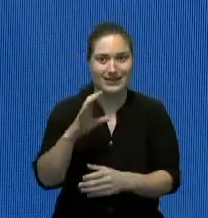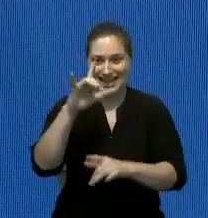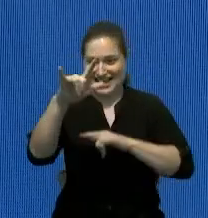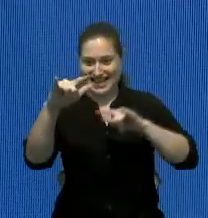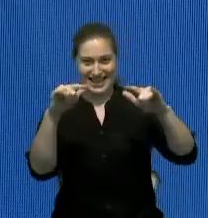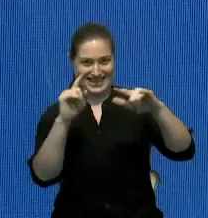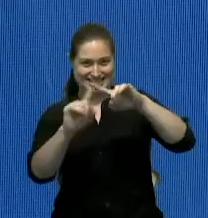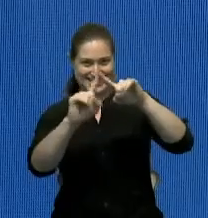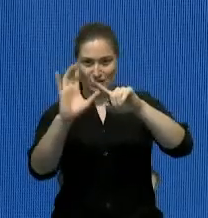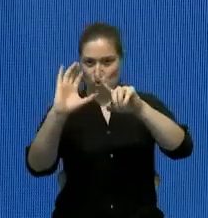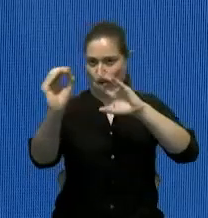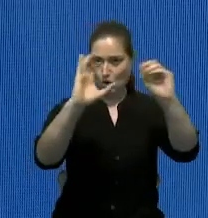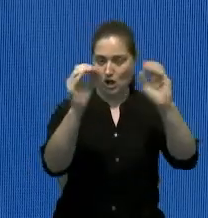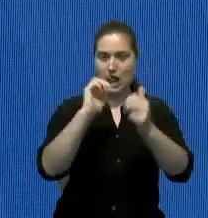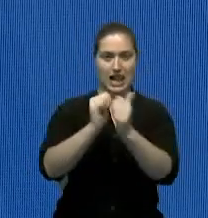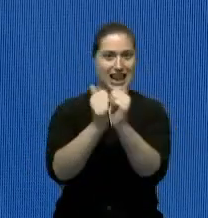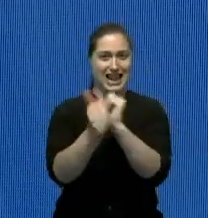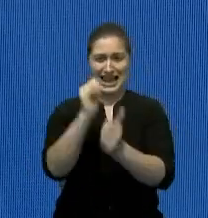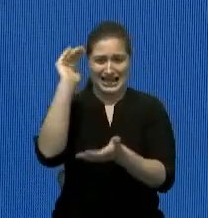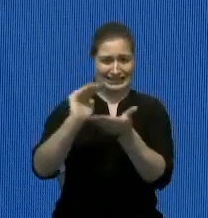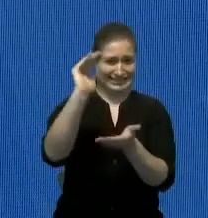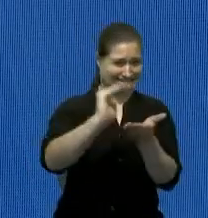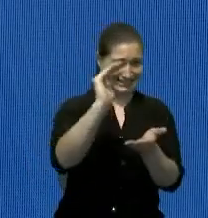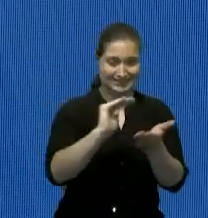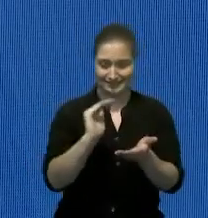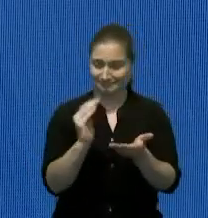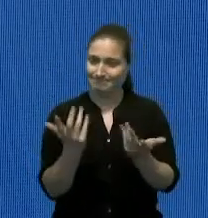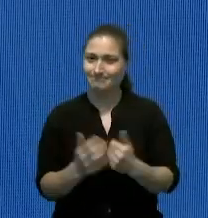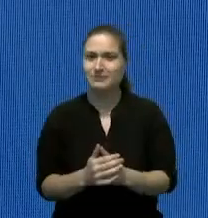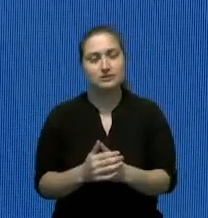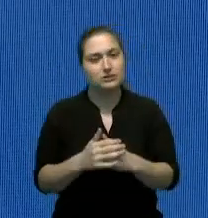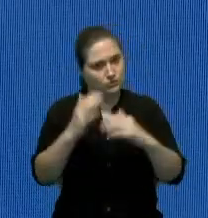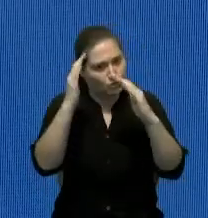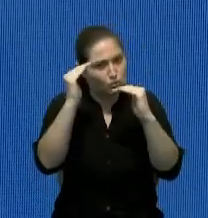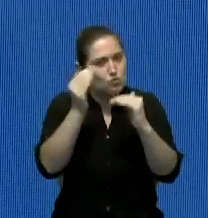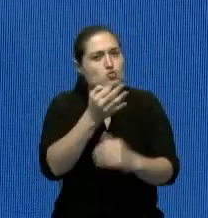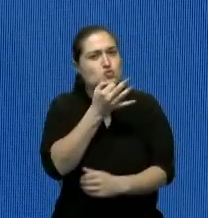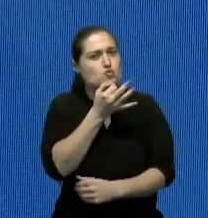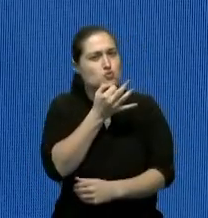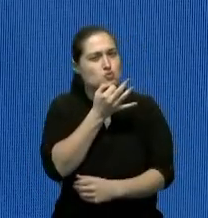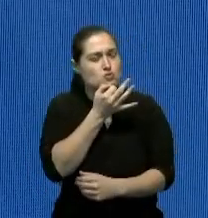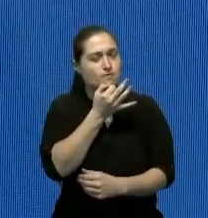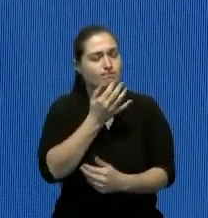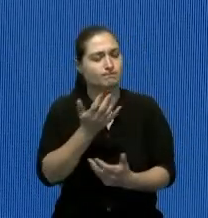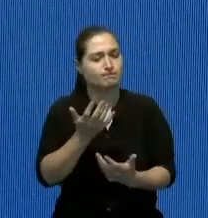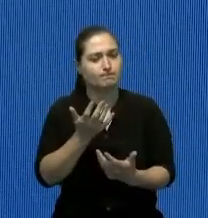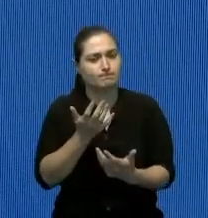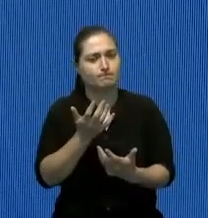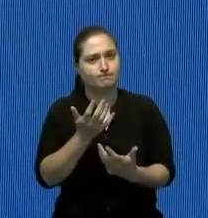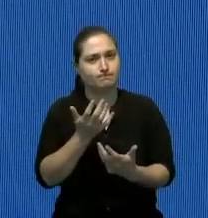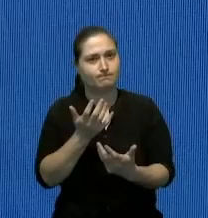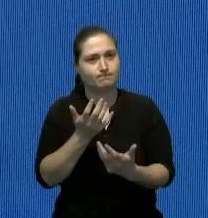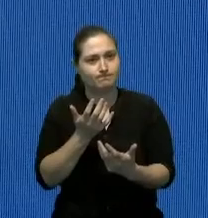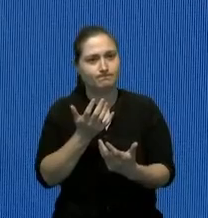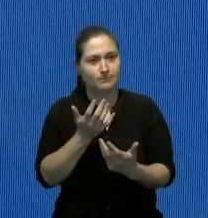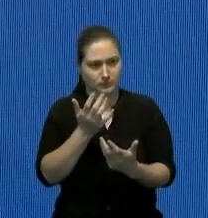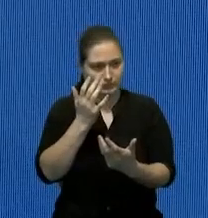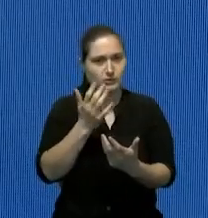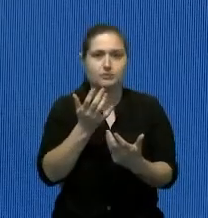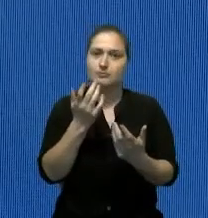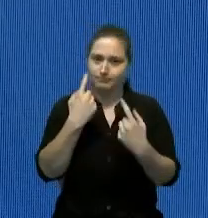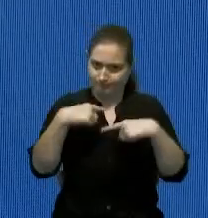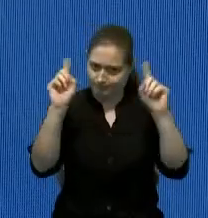desarrollar así que esperamos pronto ya que esté que esté en ejecución